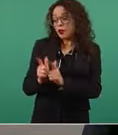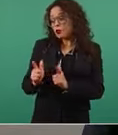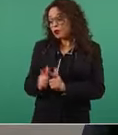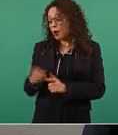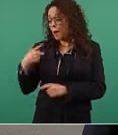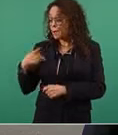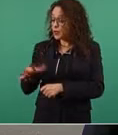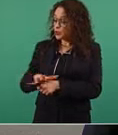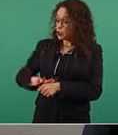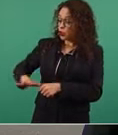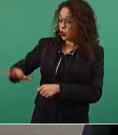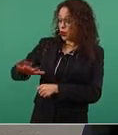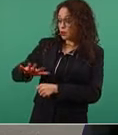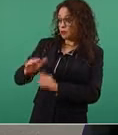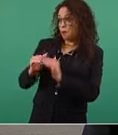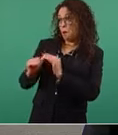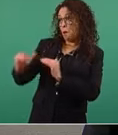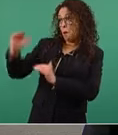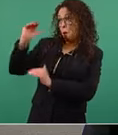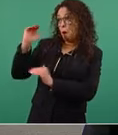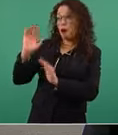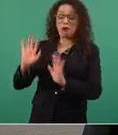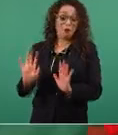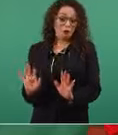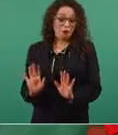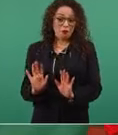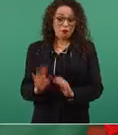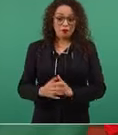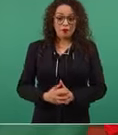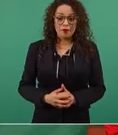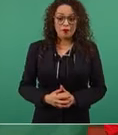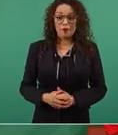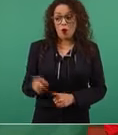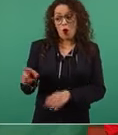oficial